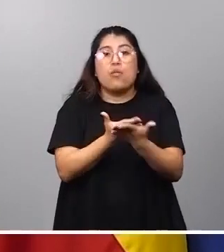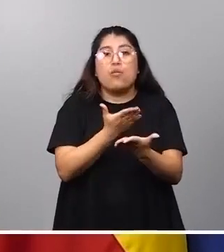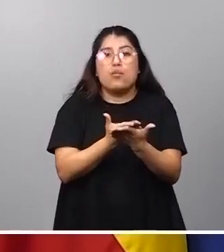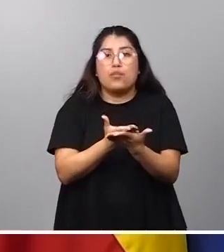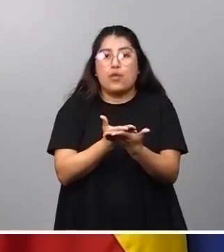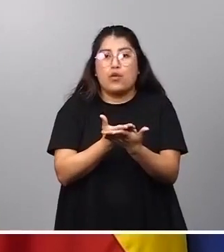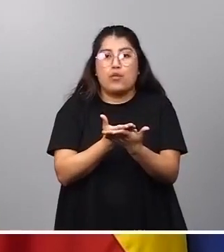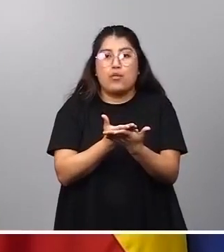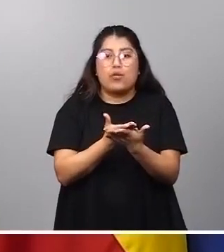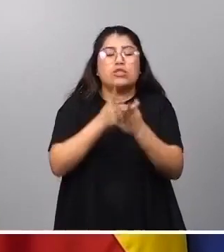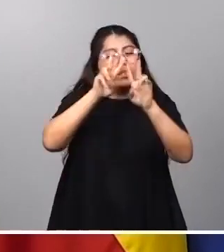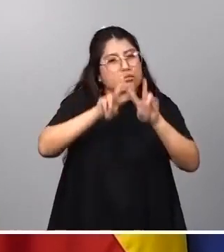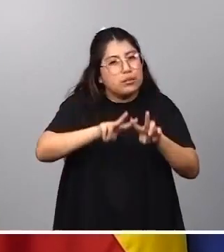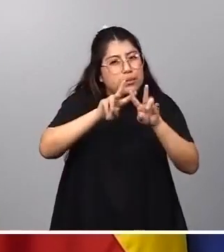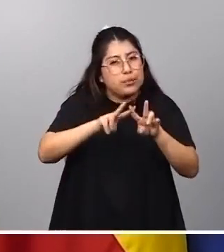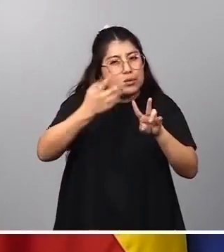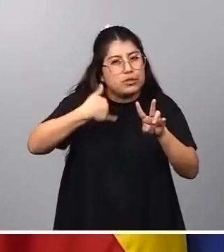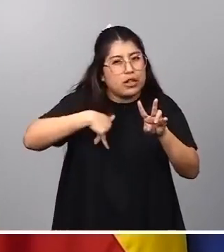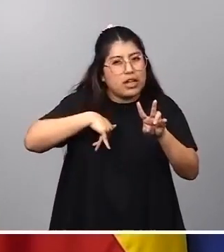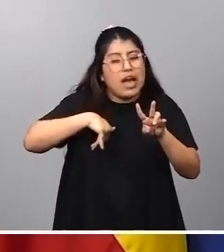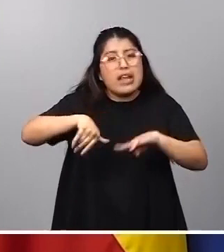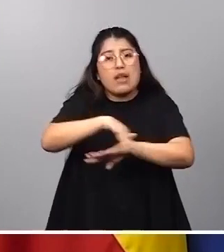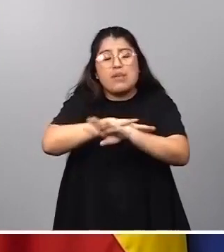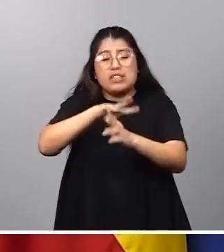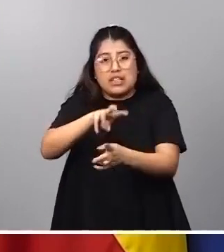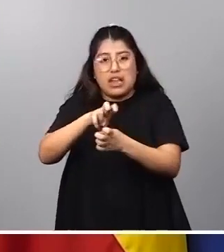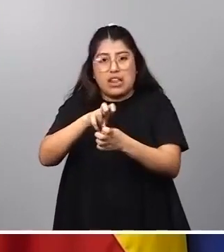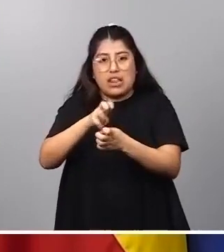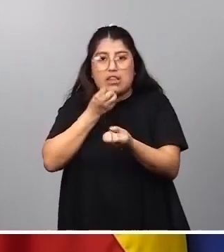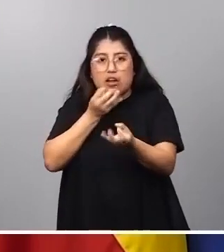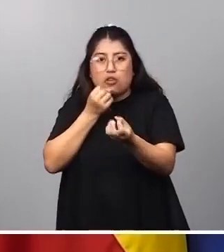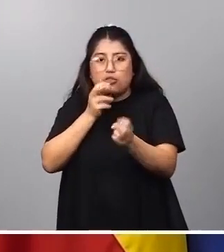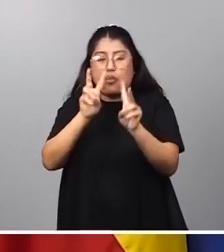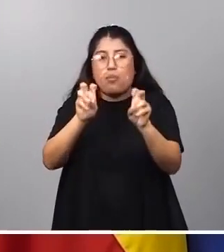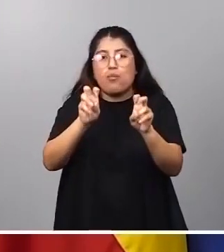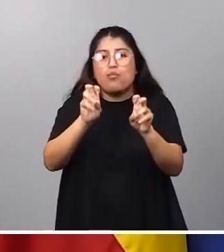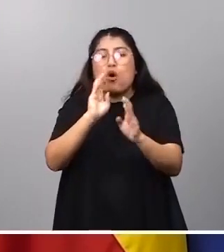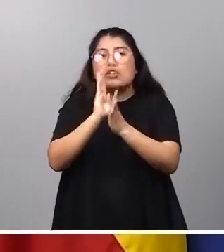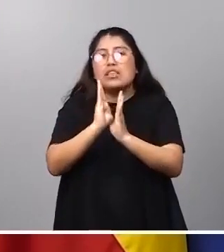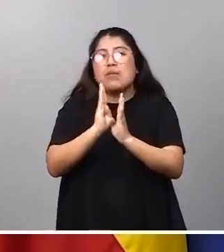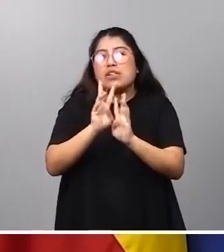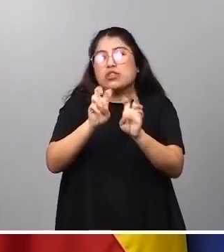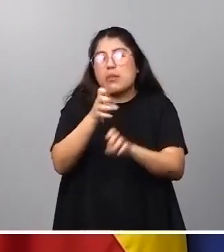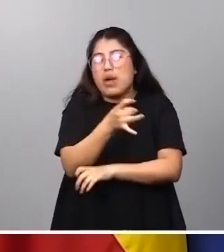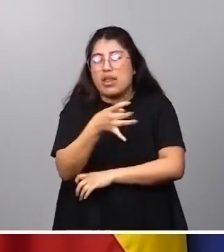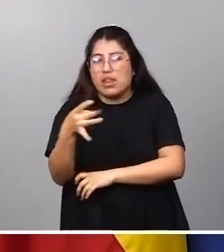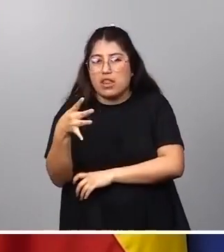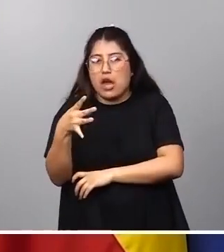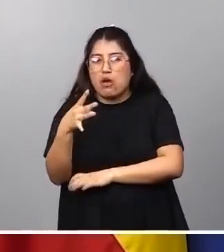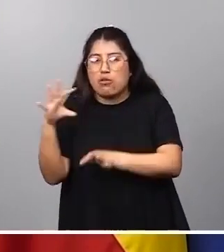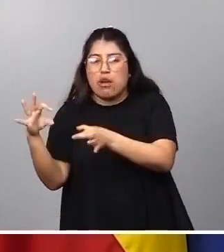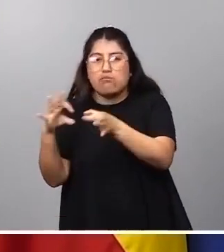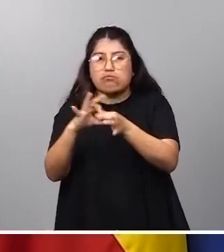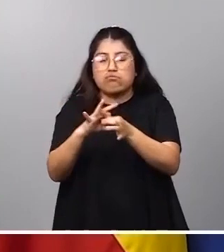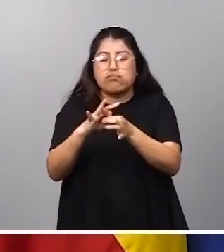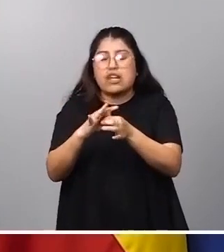que se estaba estudiando y que avanzó la propia ministra de Hacienda con respecto al tratamiento de la deuda asociada a